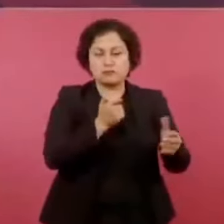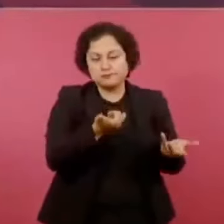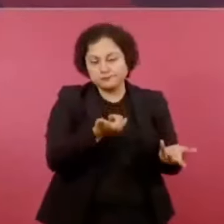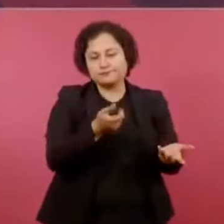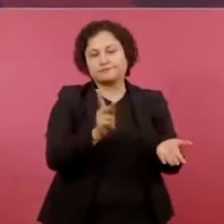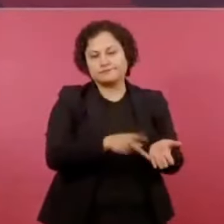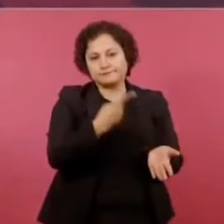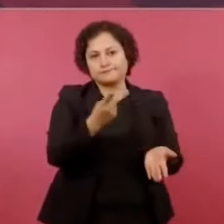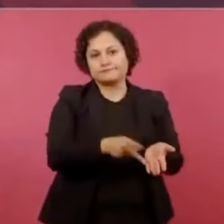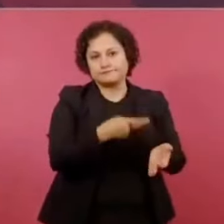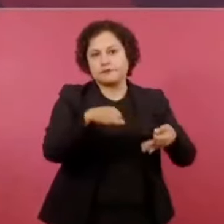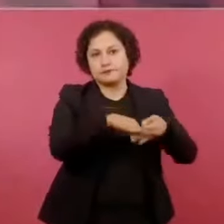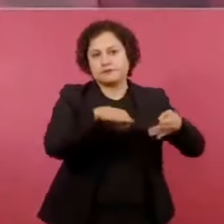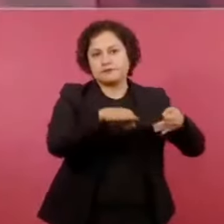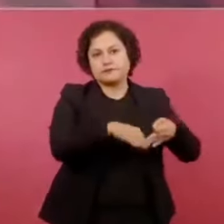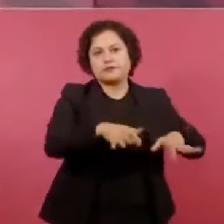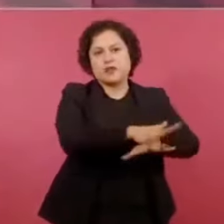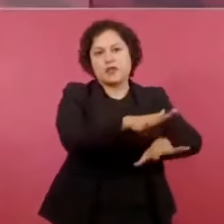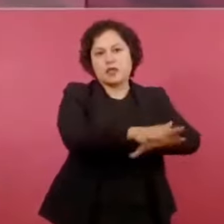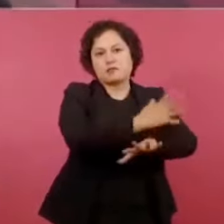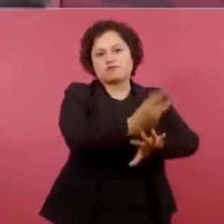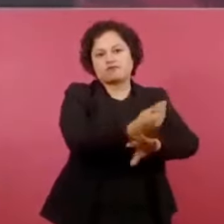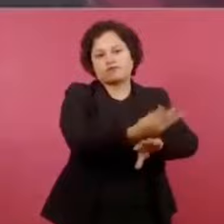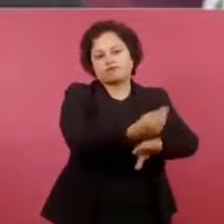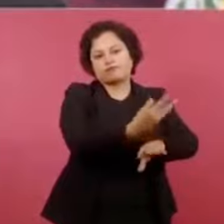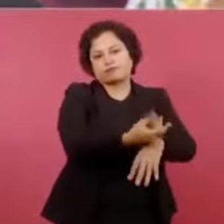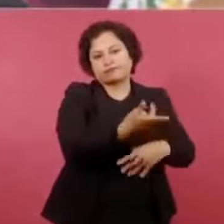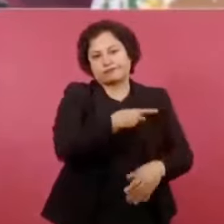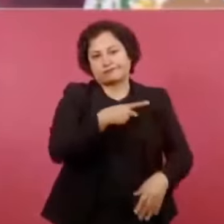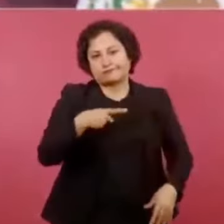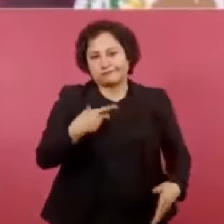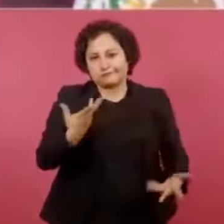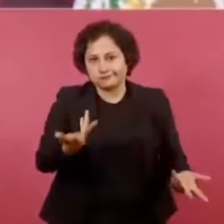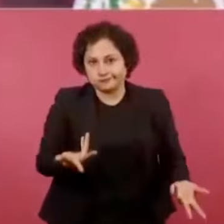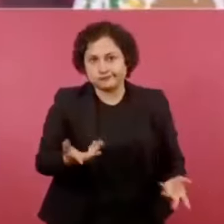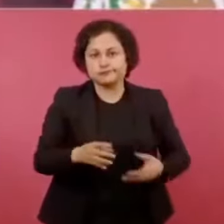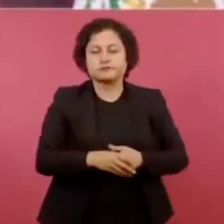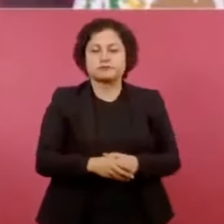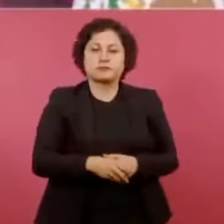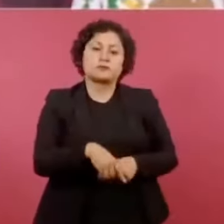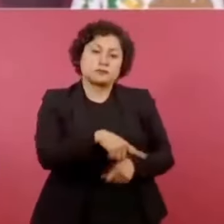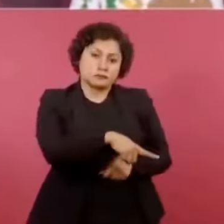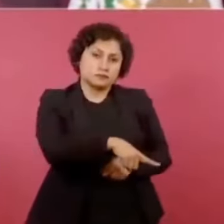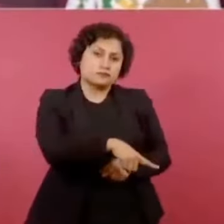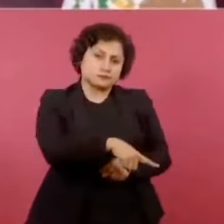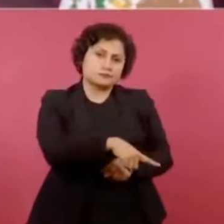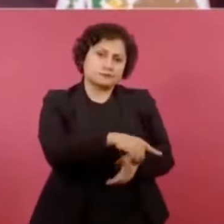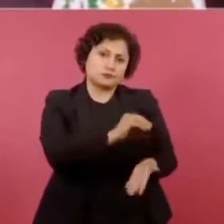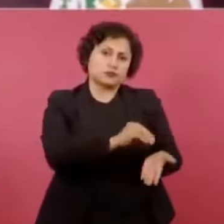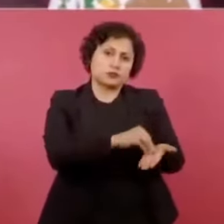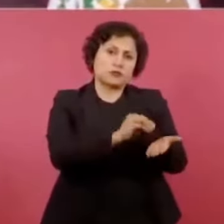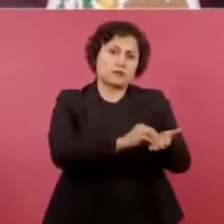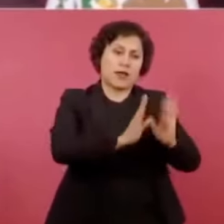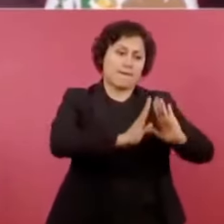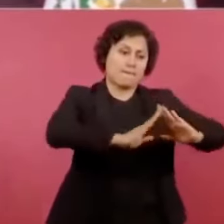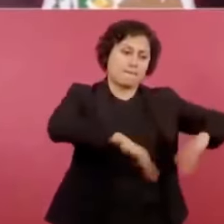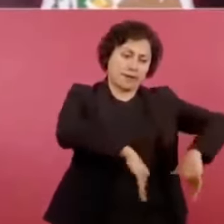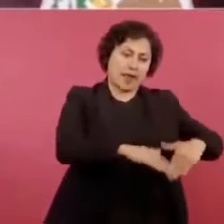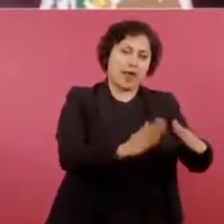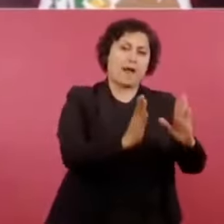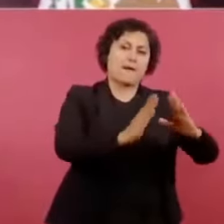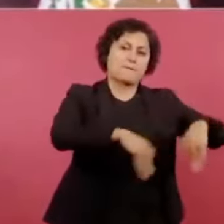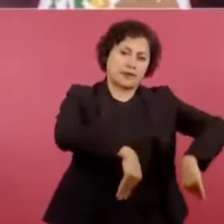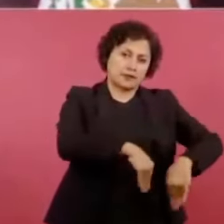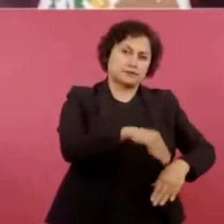hay hundimientos y baches,